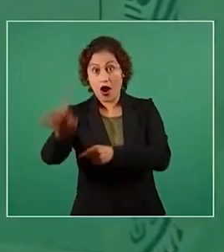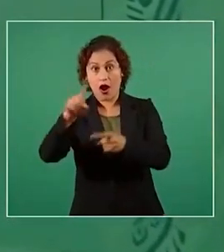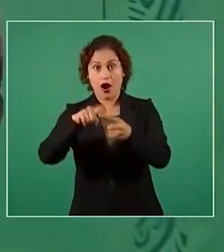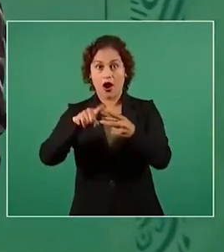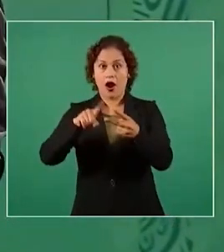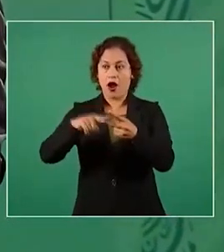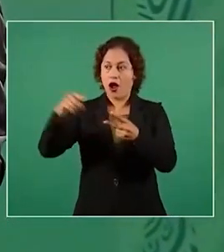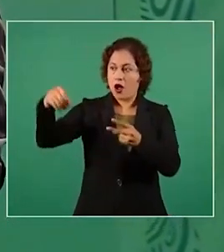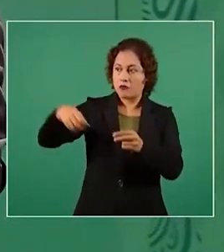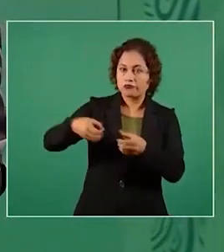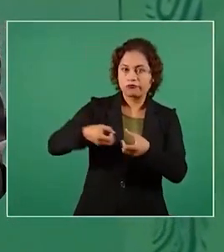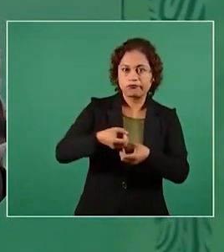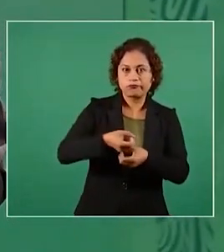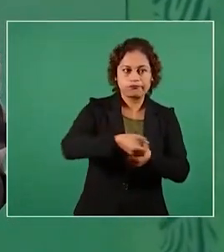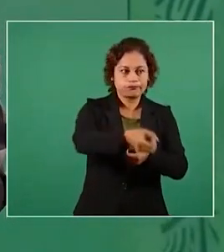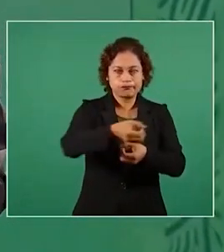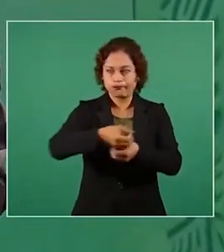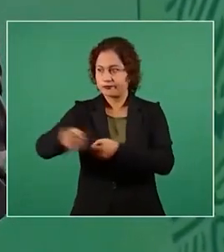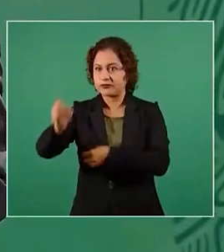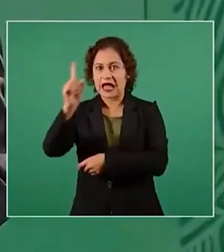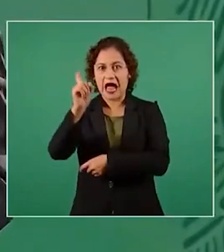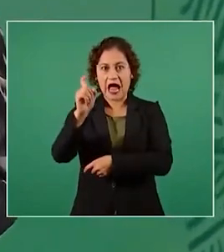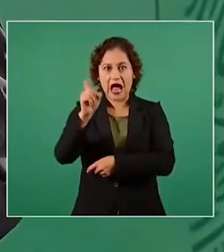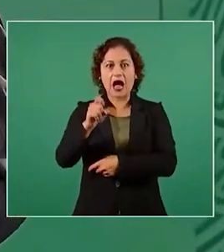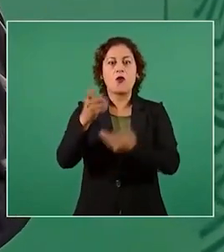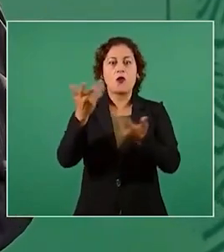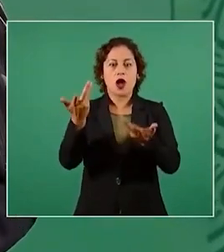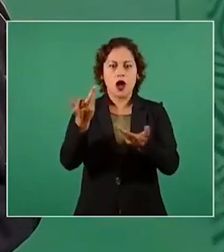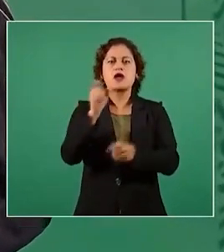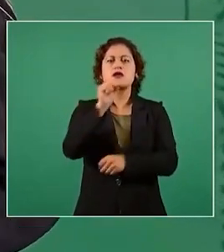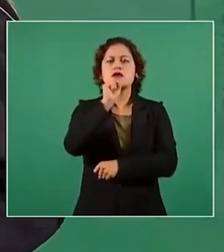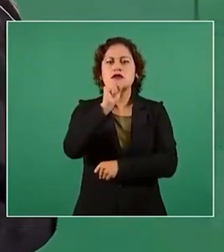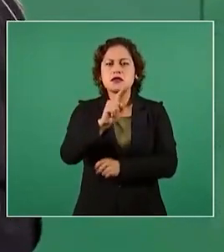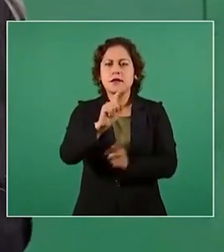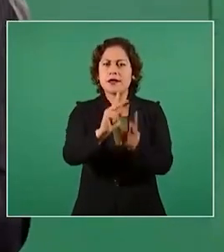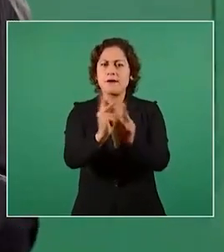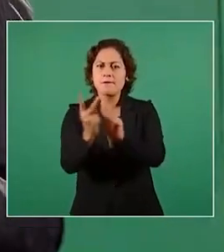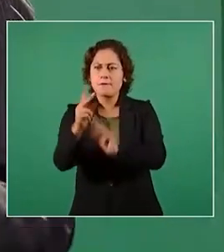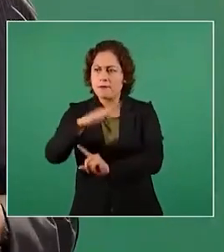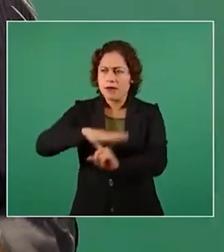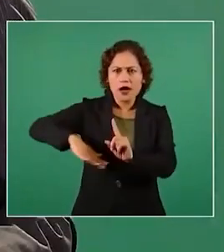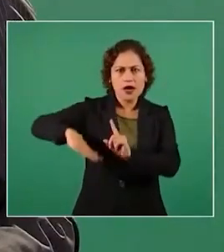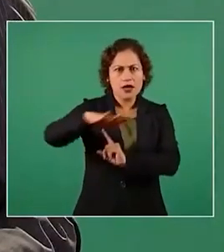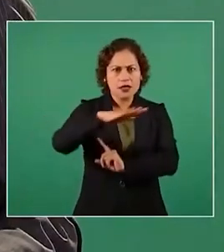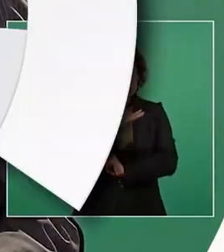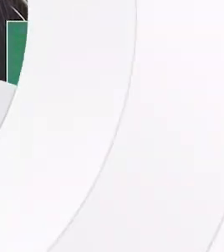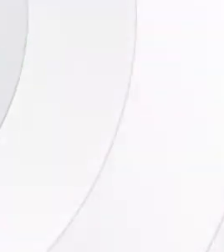lo deciden los vecinos entonces el gas